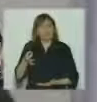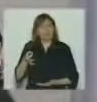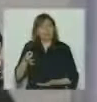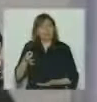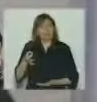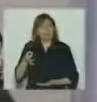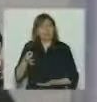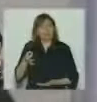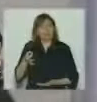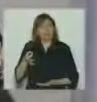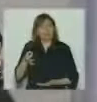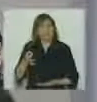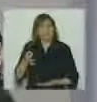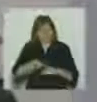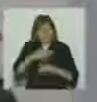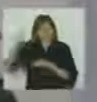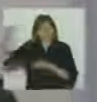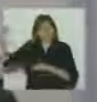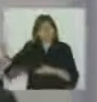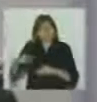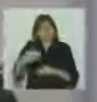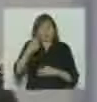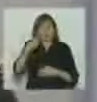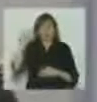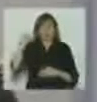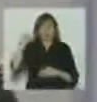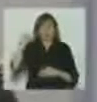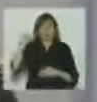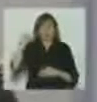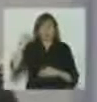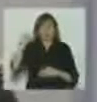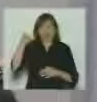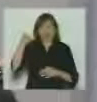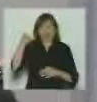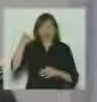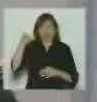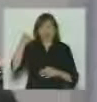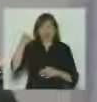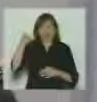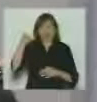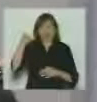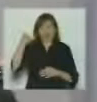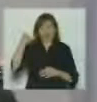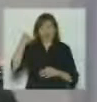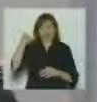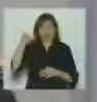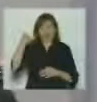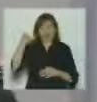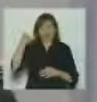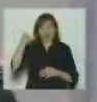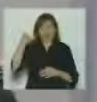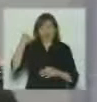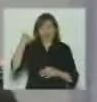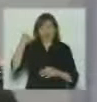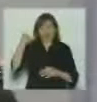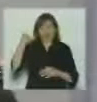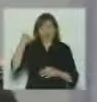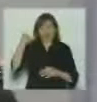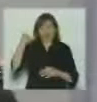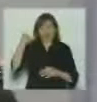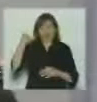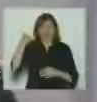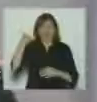pasaron por aquí a despedirlo por última vez me gritaban fuerza Cristina y hoy